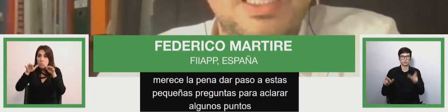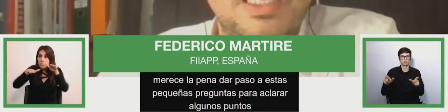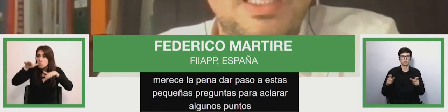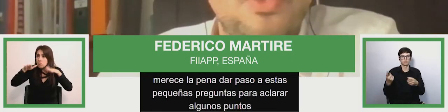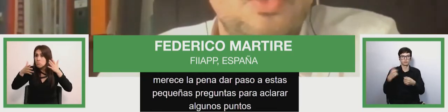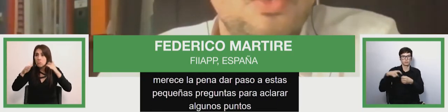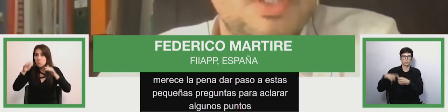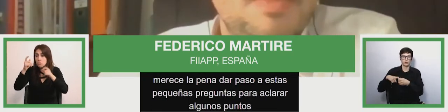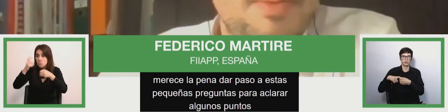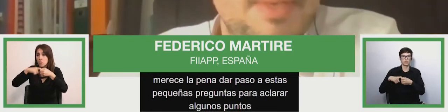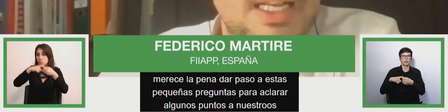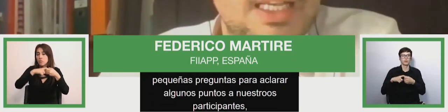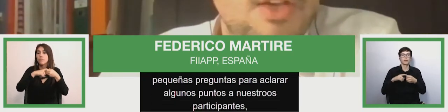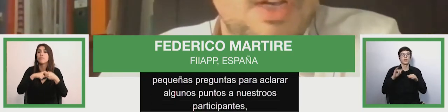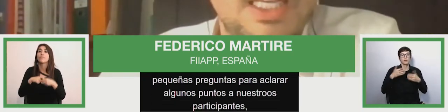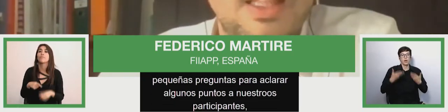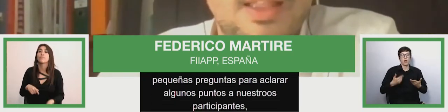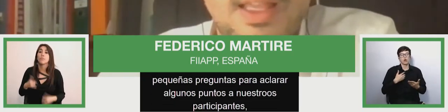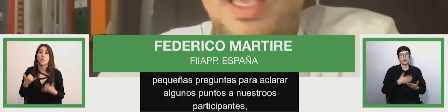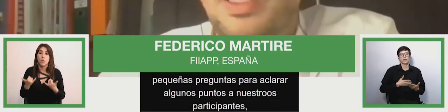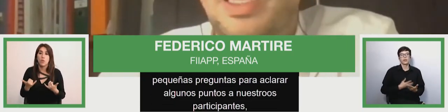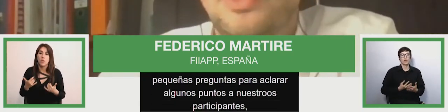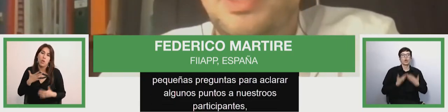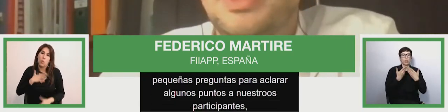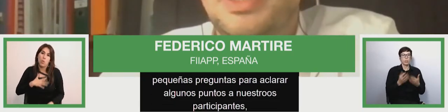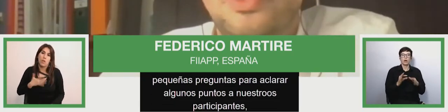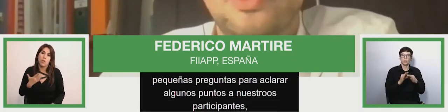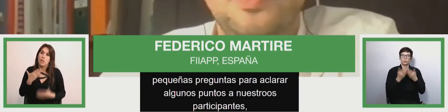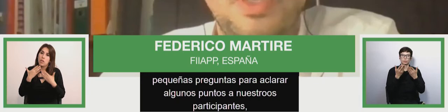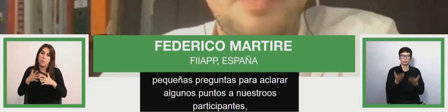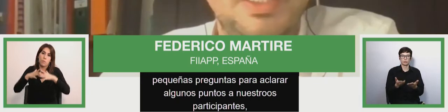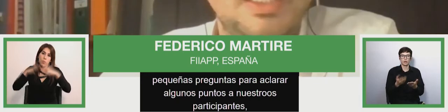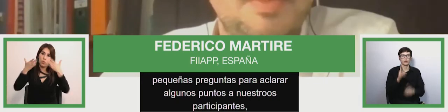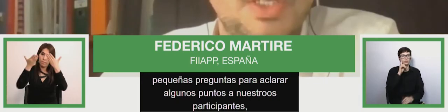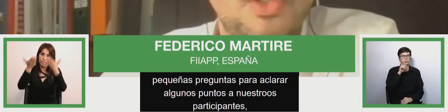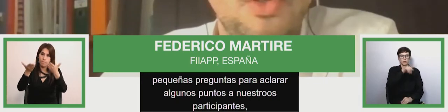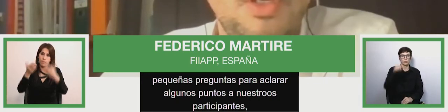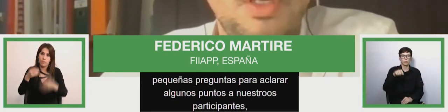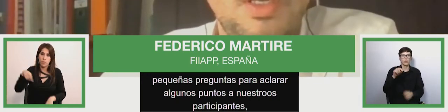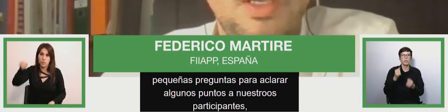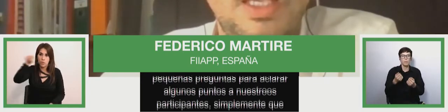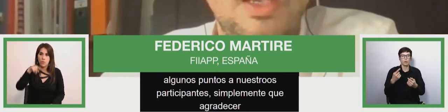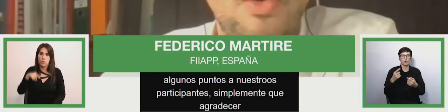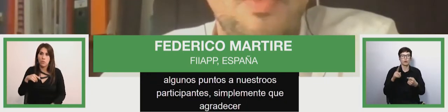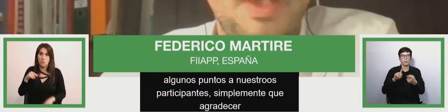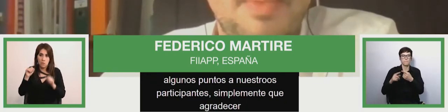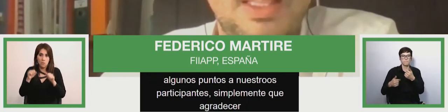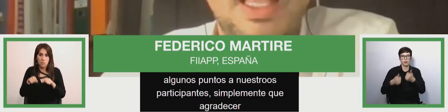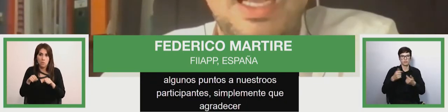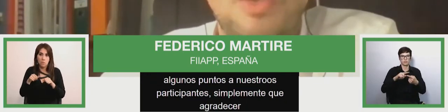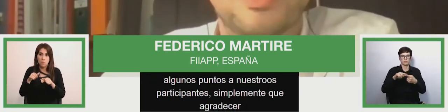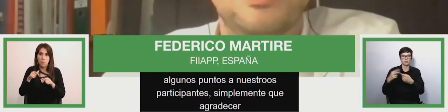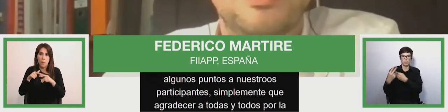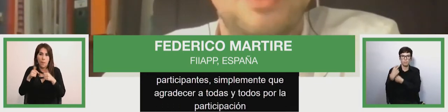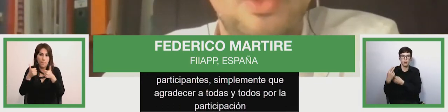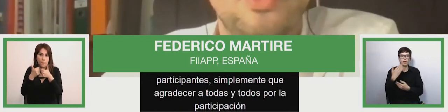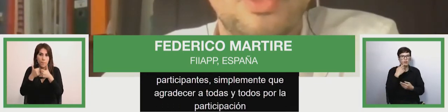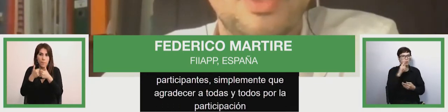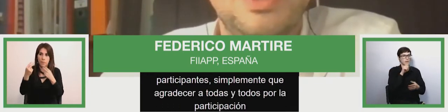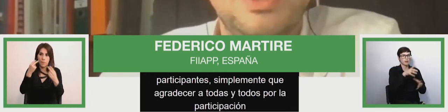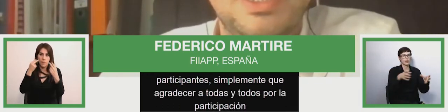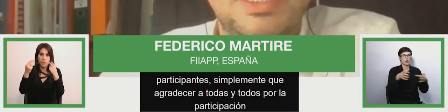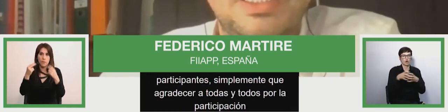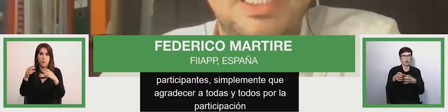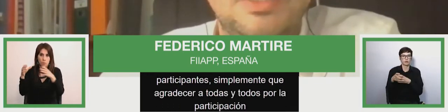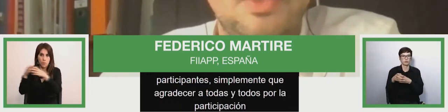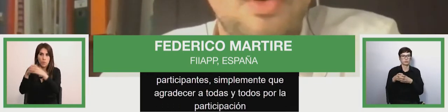yo simplemente le quiero agradecer a todas y todos por la participación y obviamente a la organización